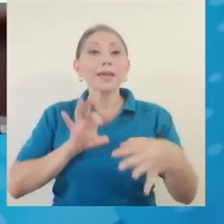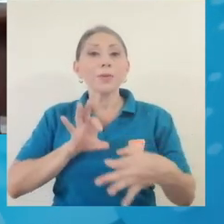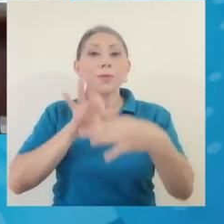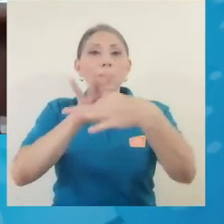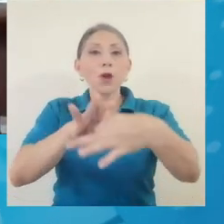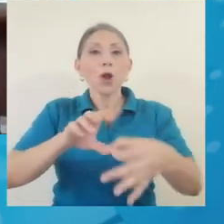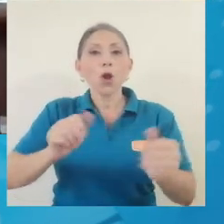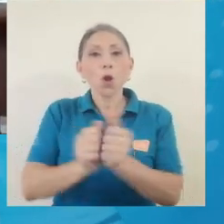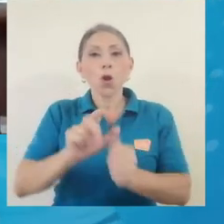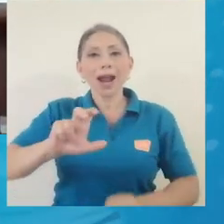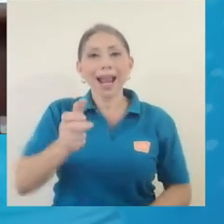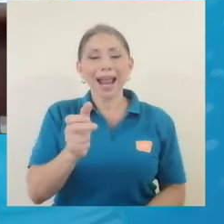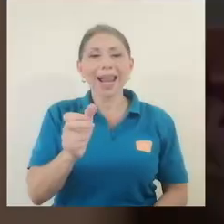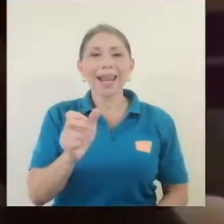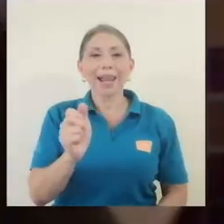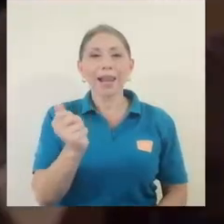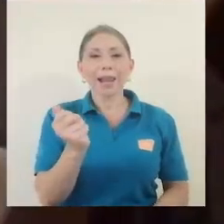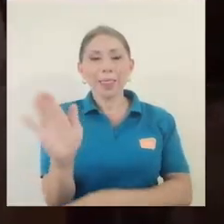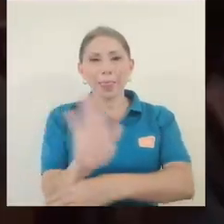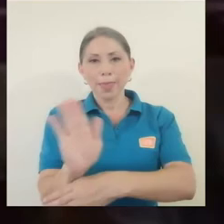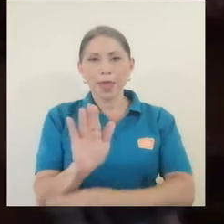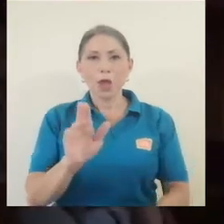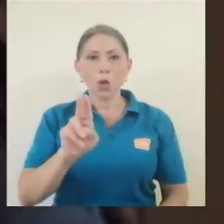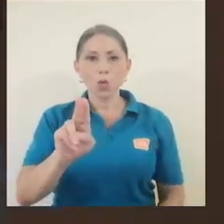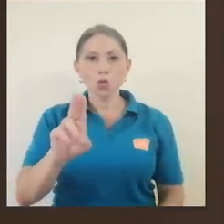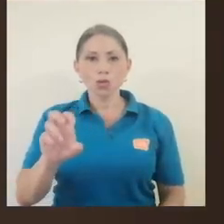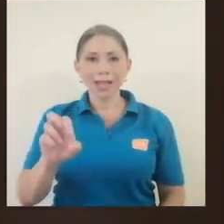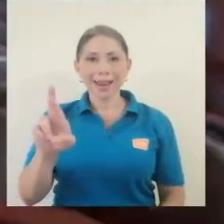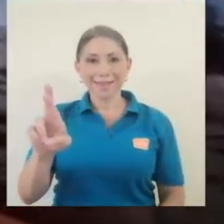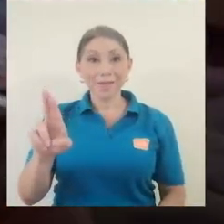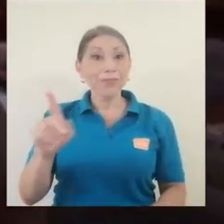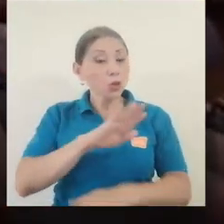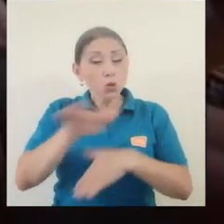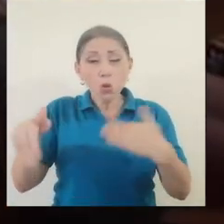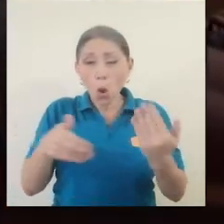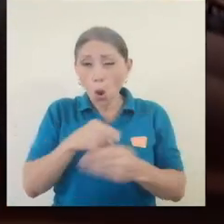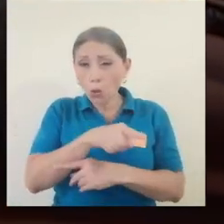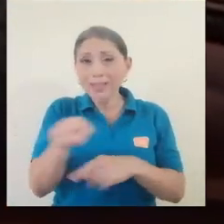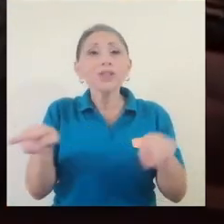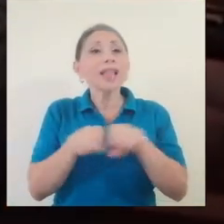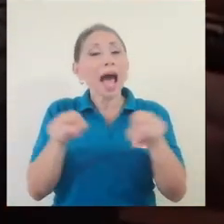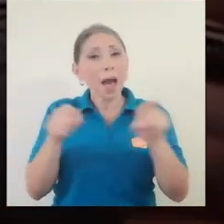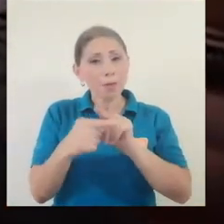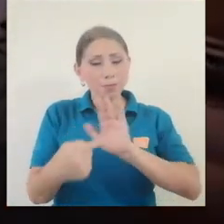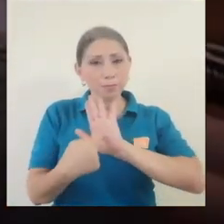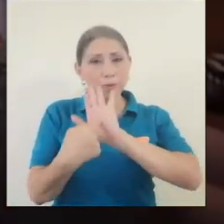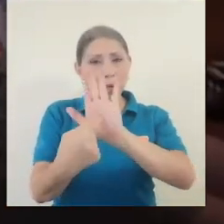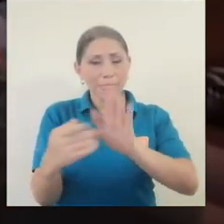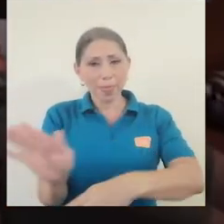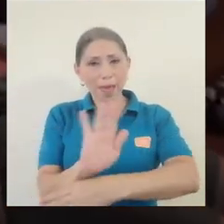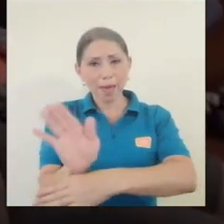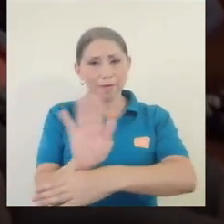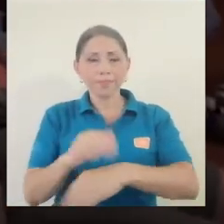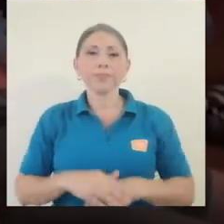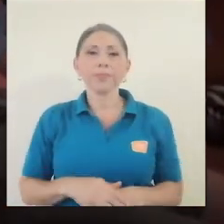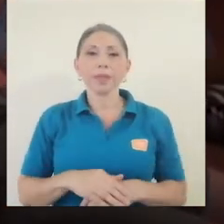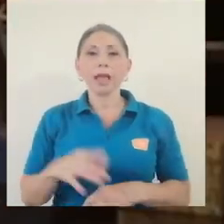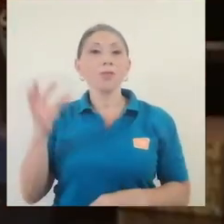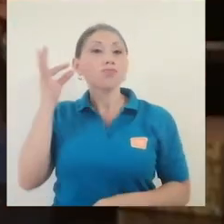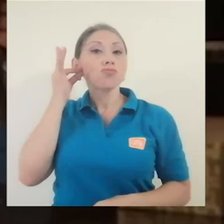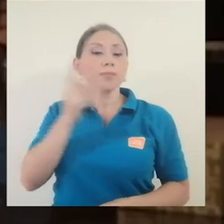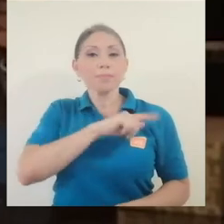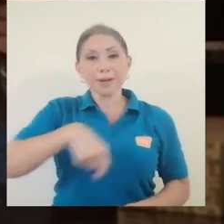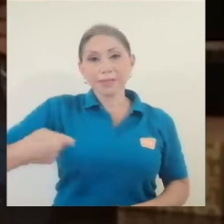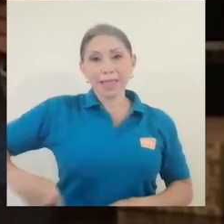alianza con Canal UCR. Entonces todo este material se va a transmitir también por el canal. De acuerdo con la